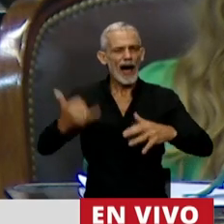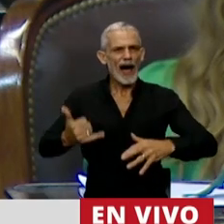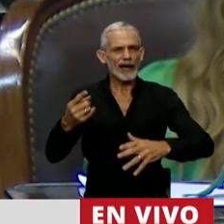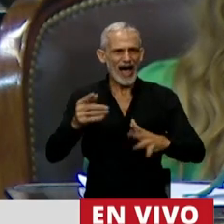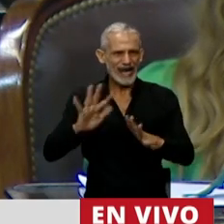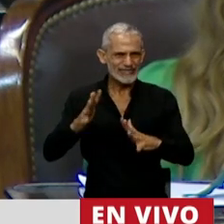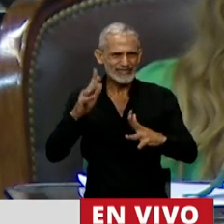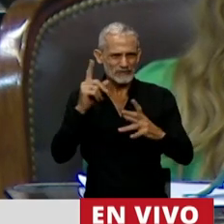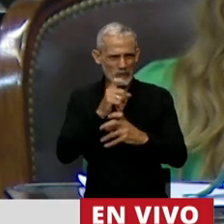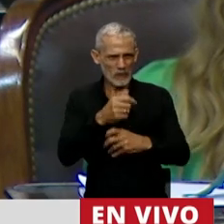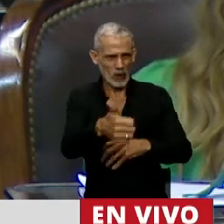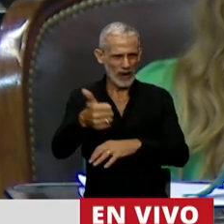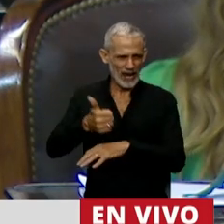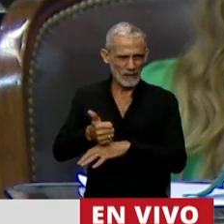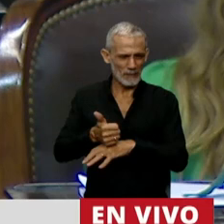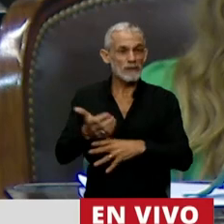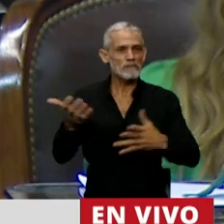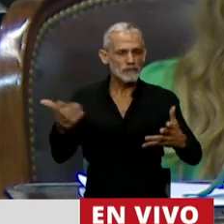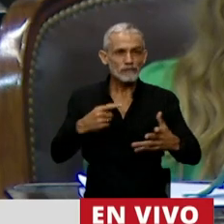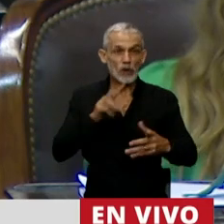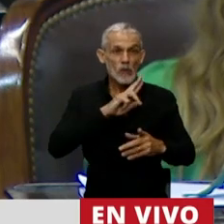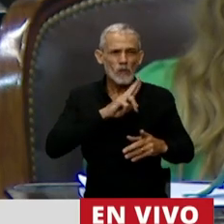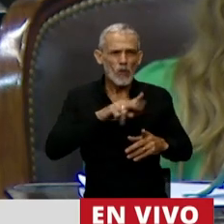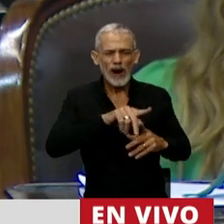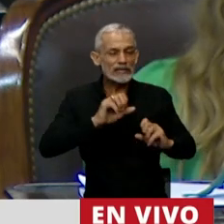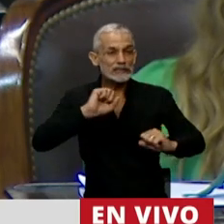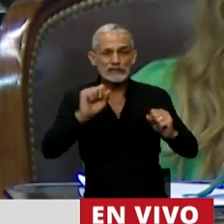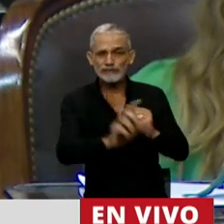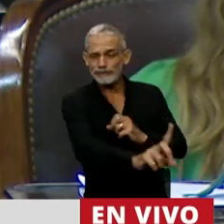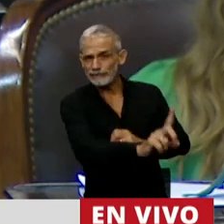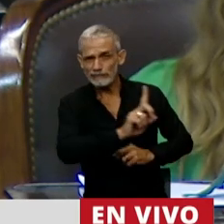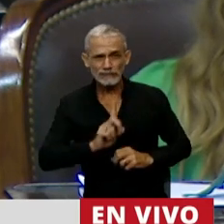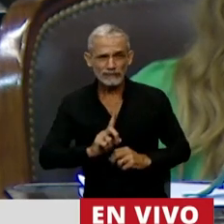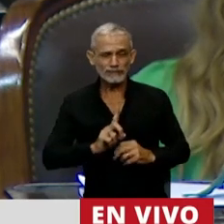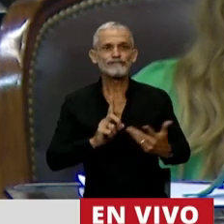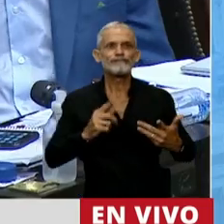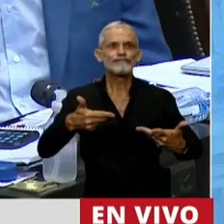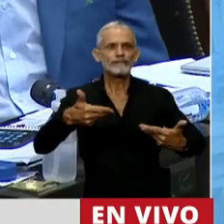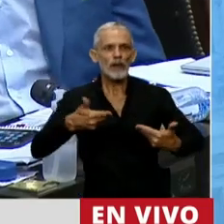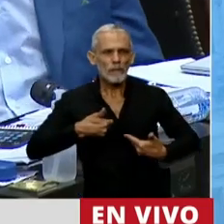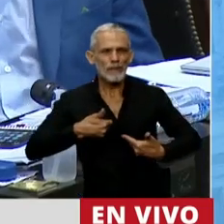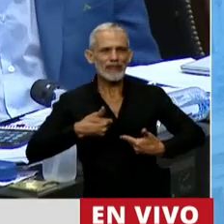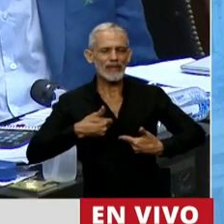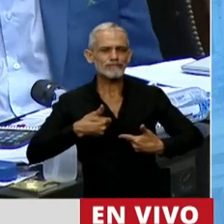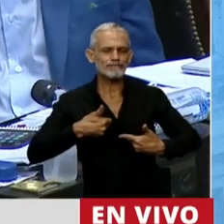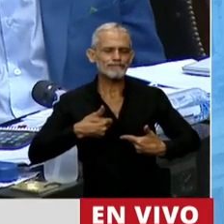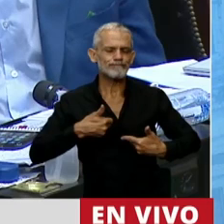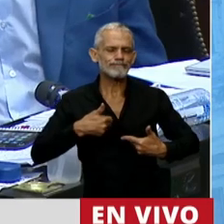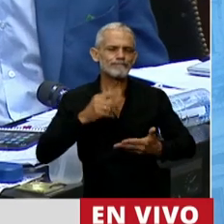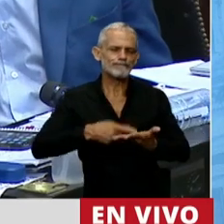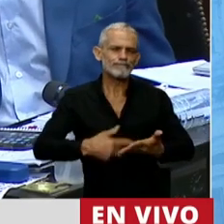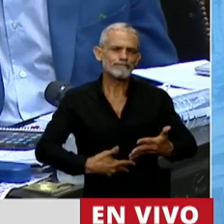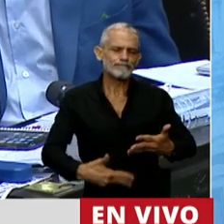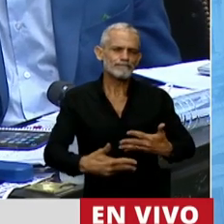este problema. Y cuando se acercan esas mujeres a solicitarnos la interrupción de un